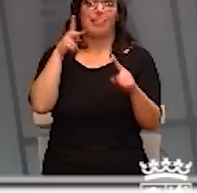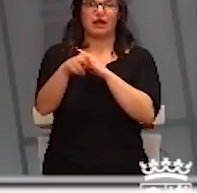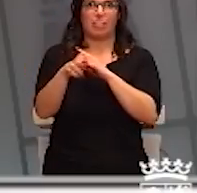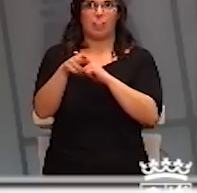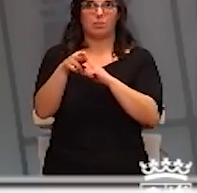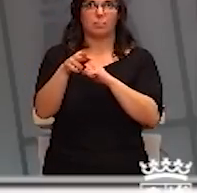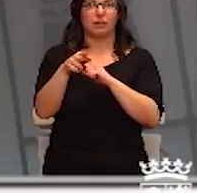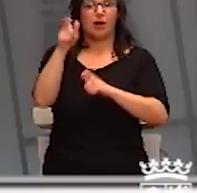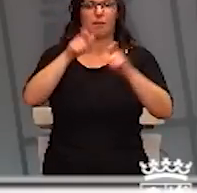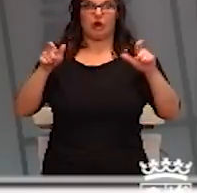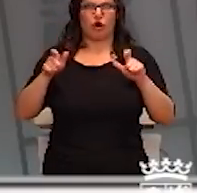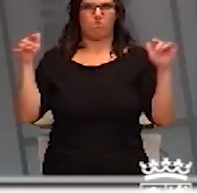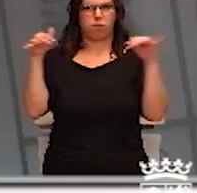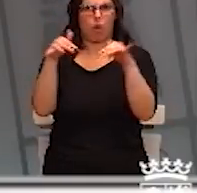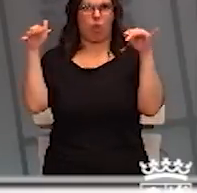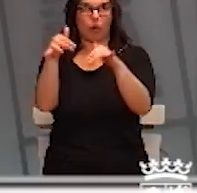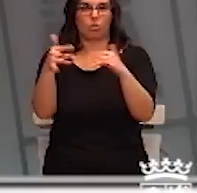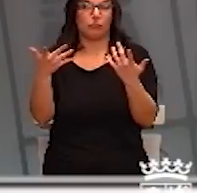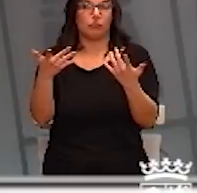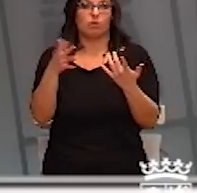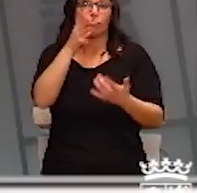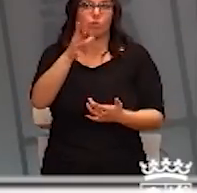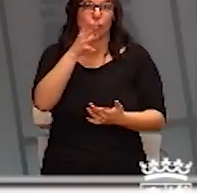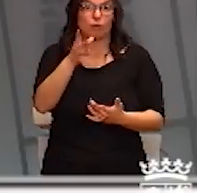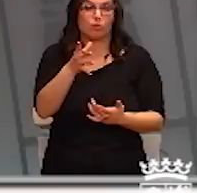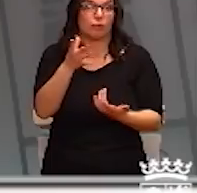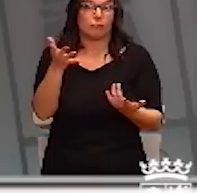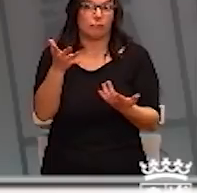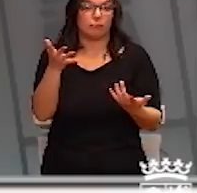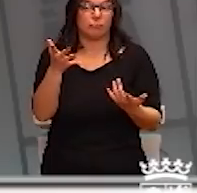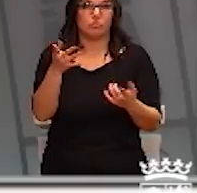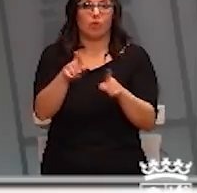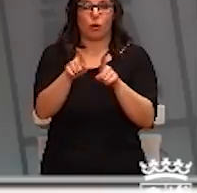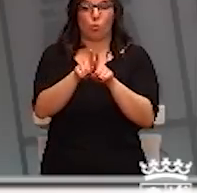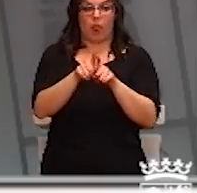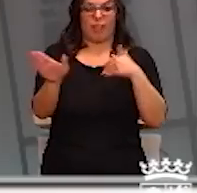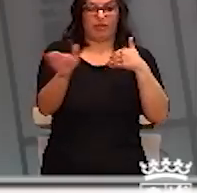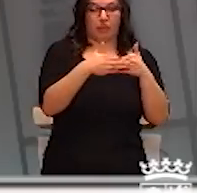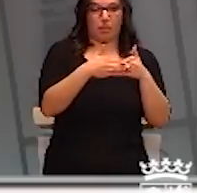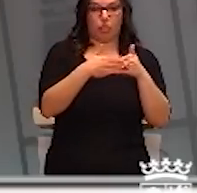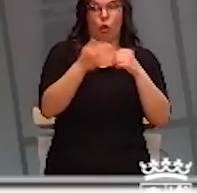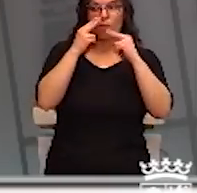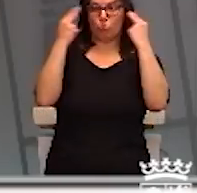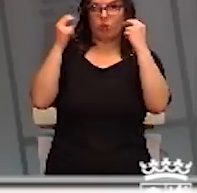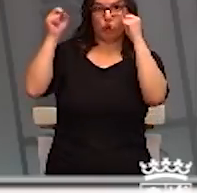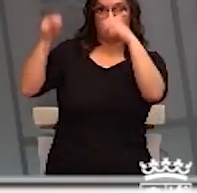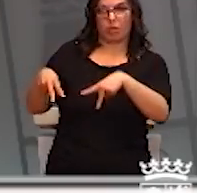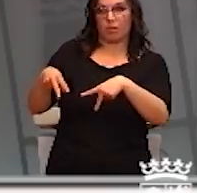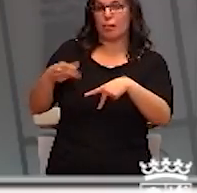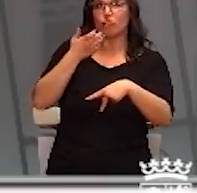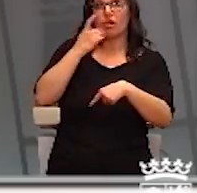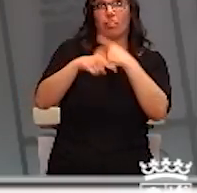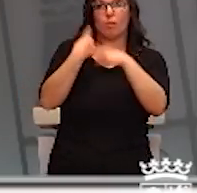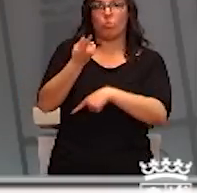fuera. No sirve de nada evitar jugar a puerta cerrada si suceden cosas como las que sucedieron ayer